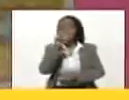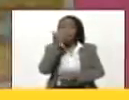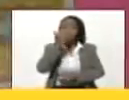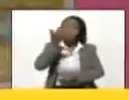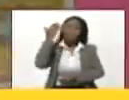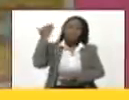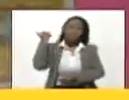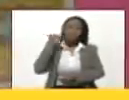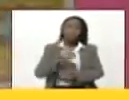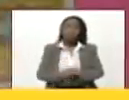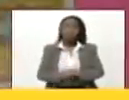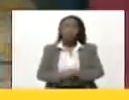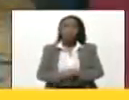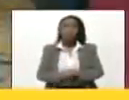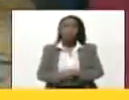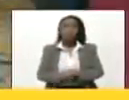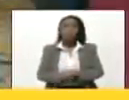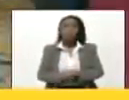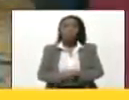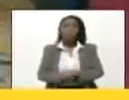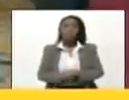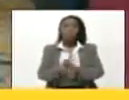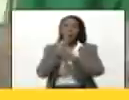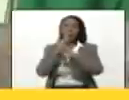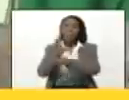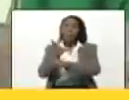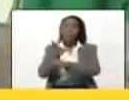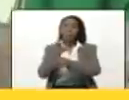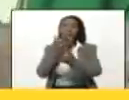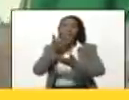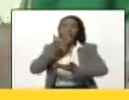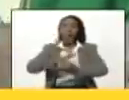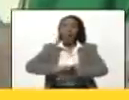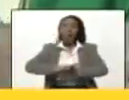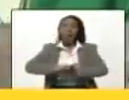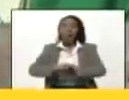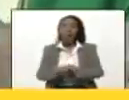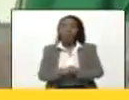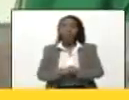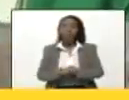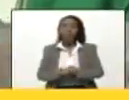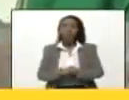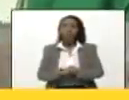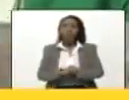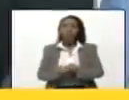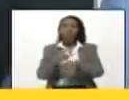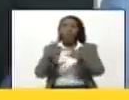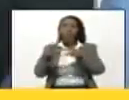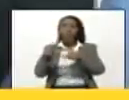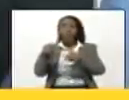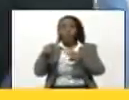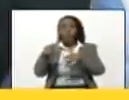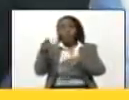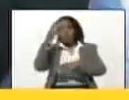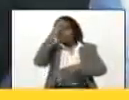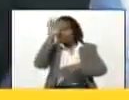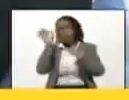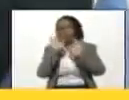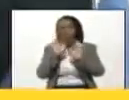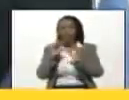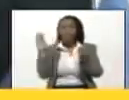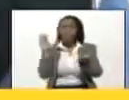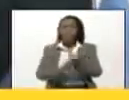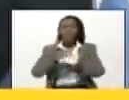respondió con una carta que sin lugar a dudas marca un hito